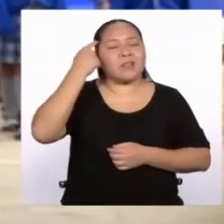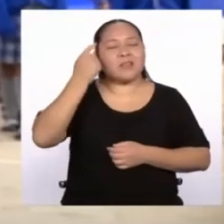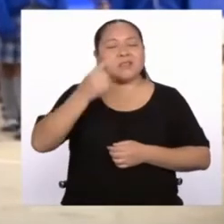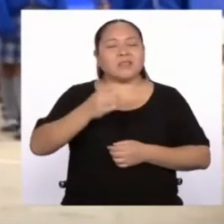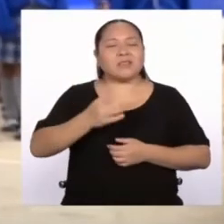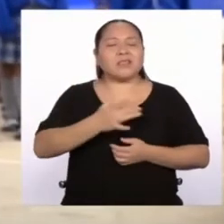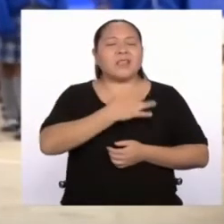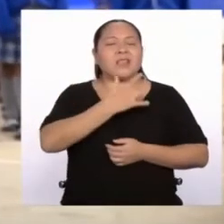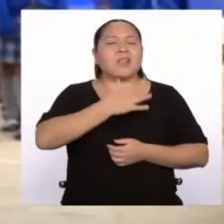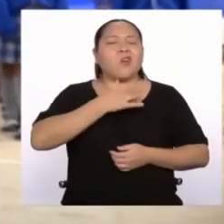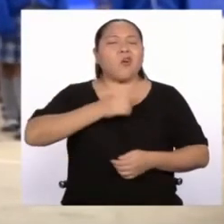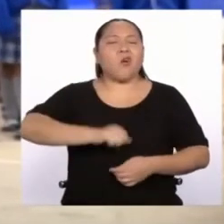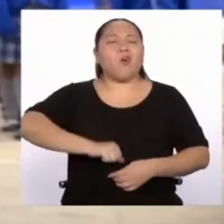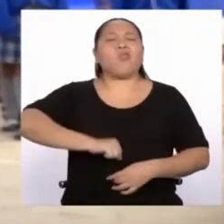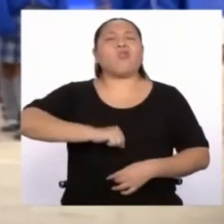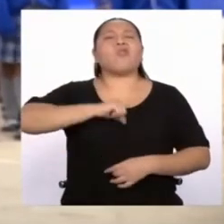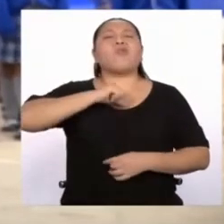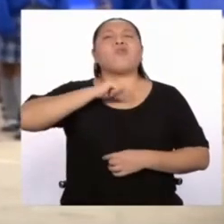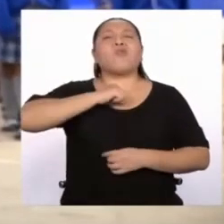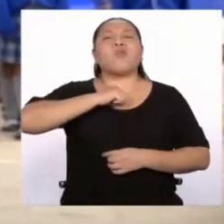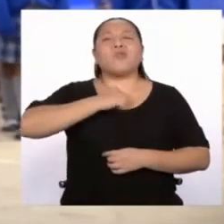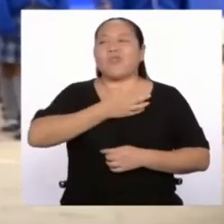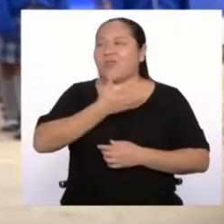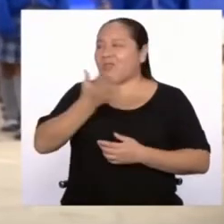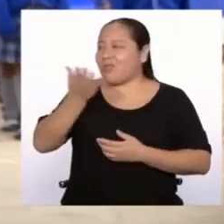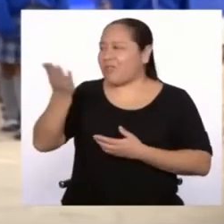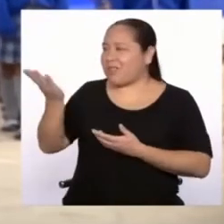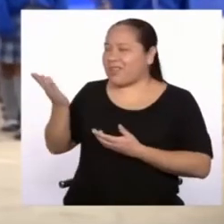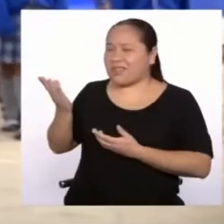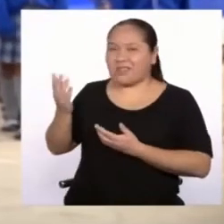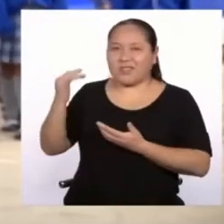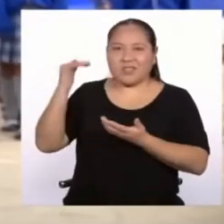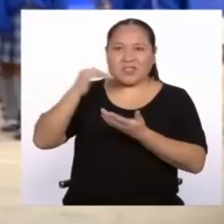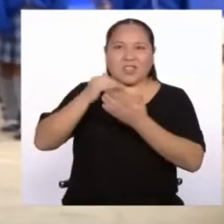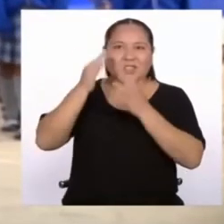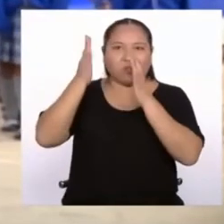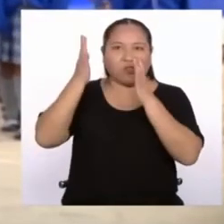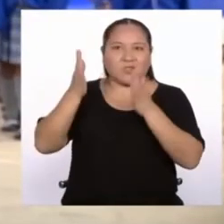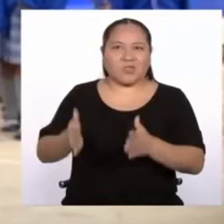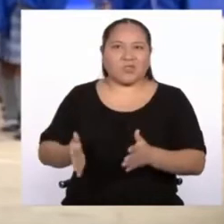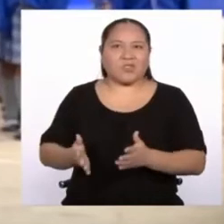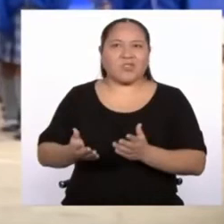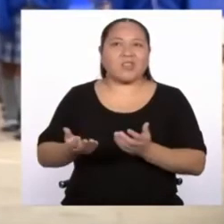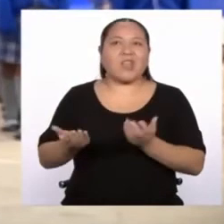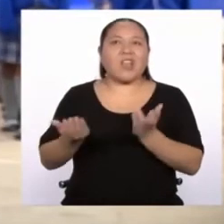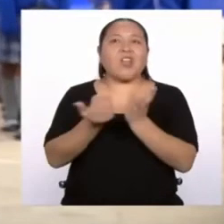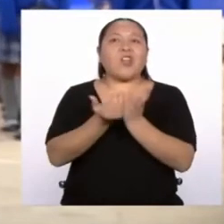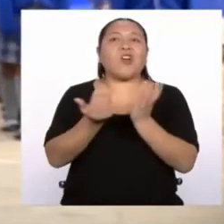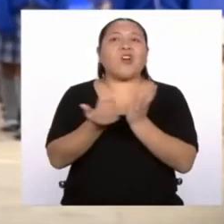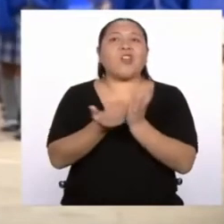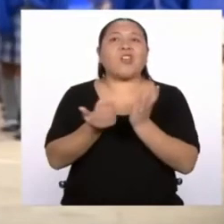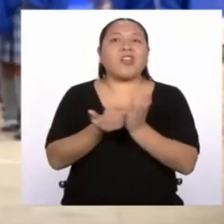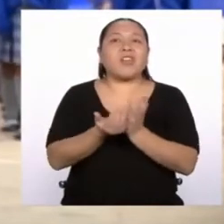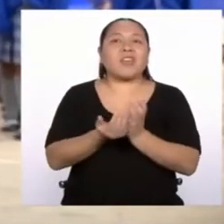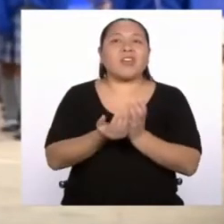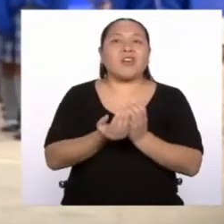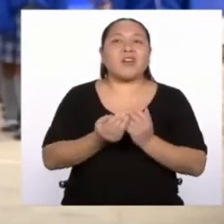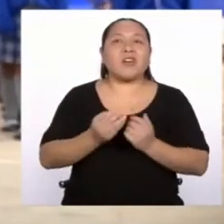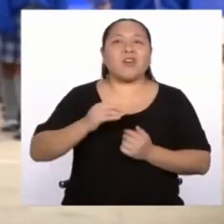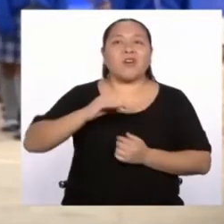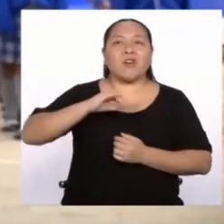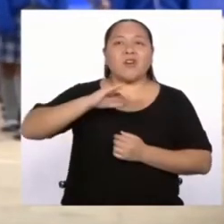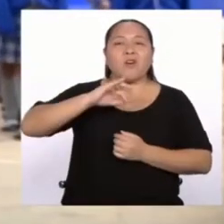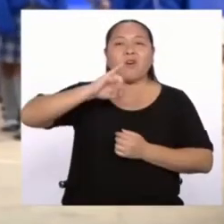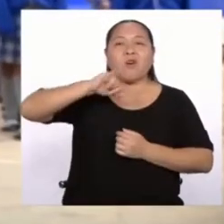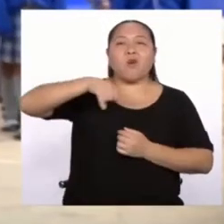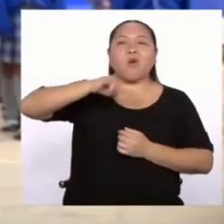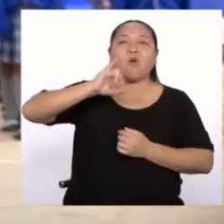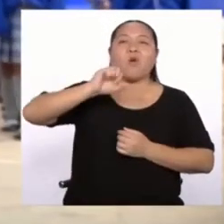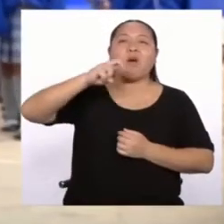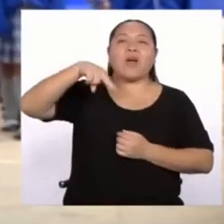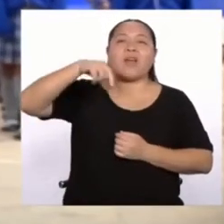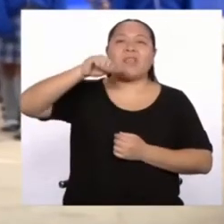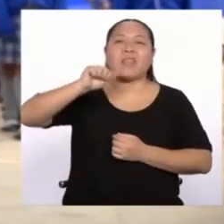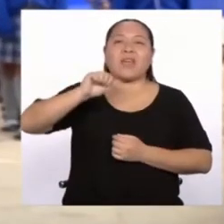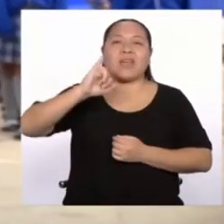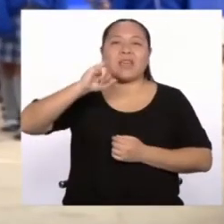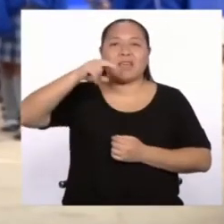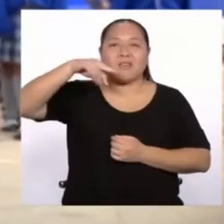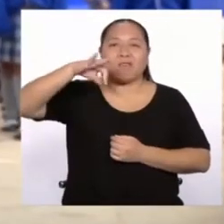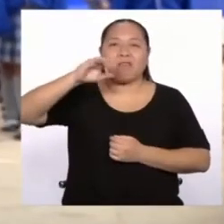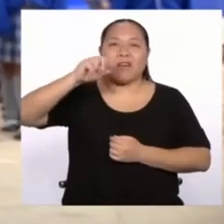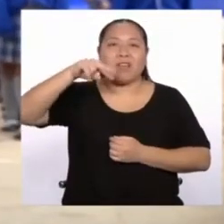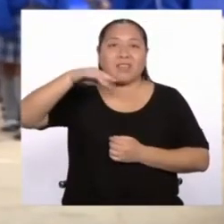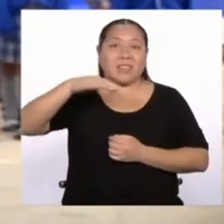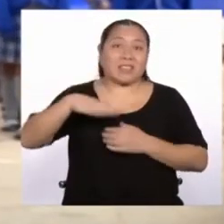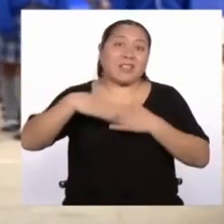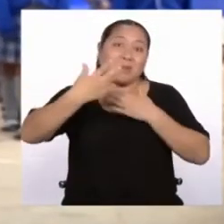de orgullo, como estos hermosos alumnos de la institución educativa Juana Infantes Vera. Nos vemos